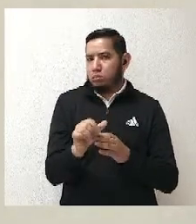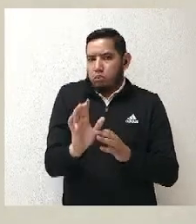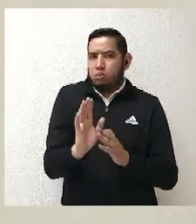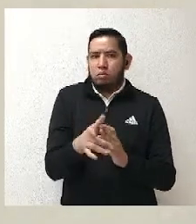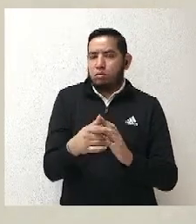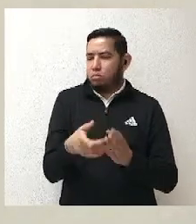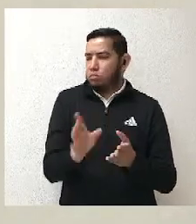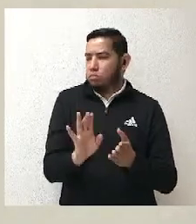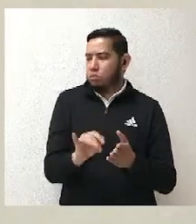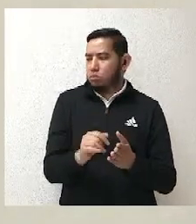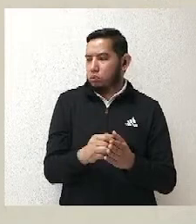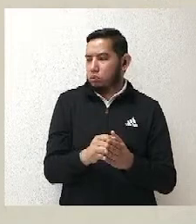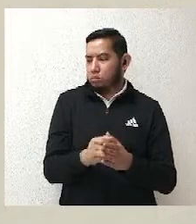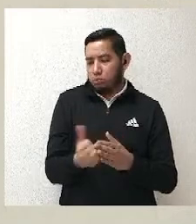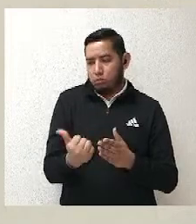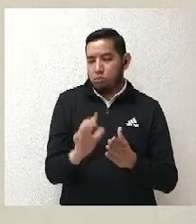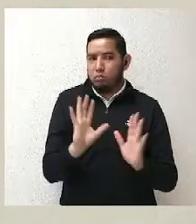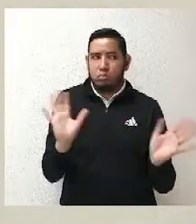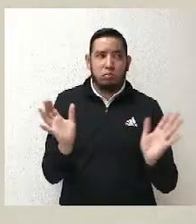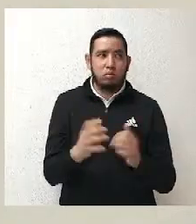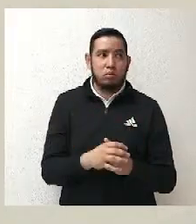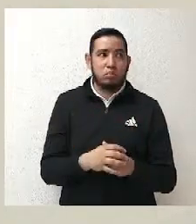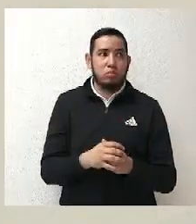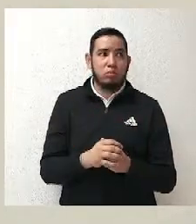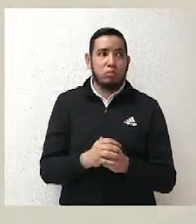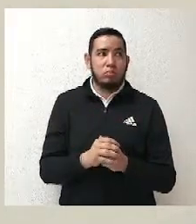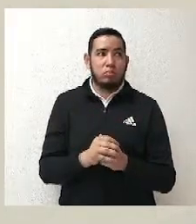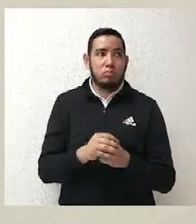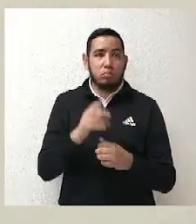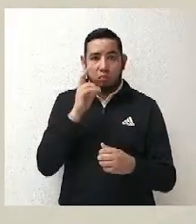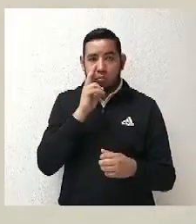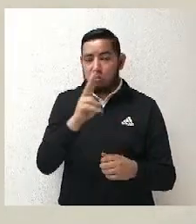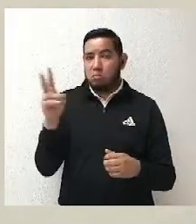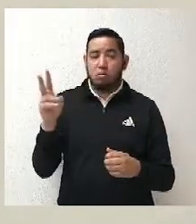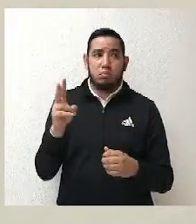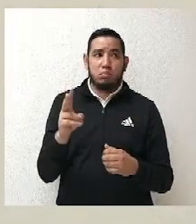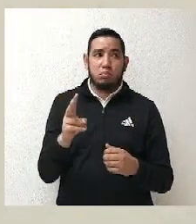Entonces, quien quiera hacer una pregunta, algún comentario, adelante.